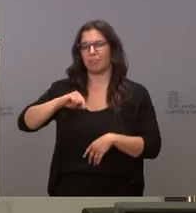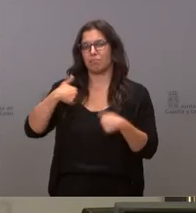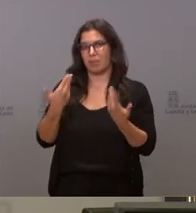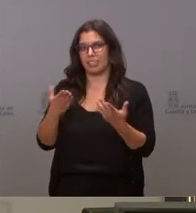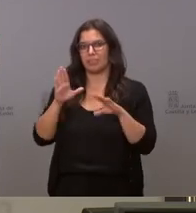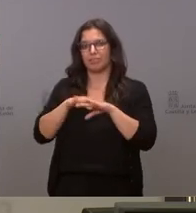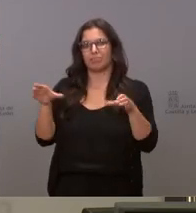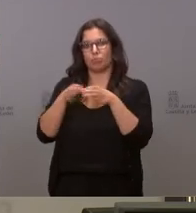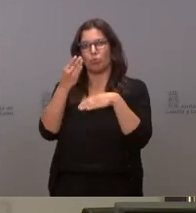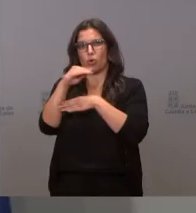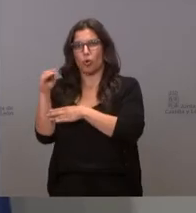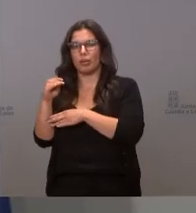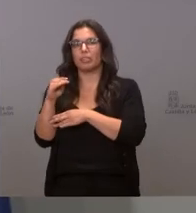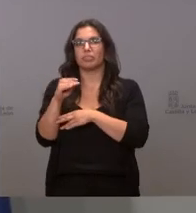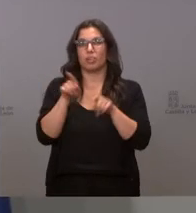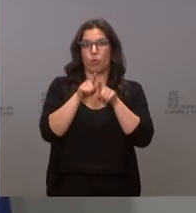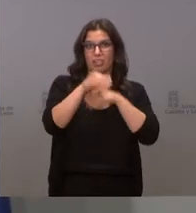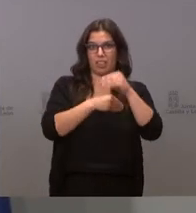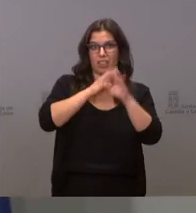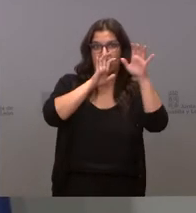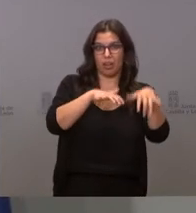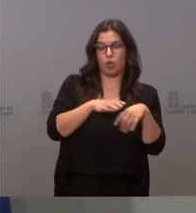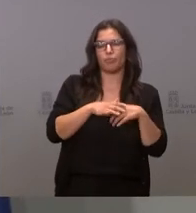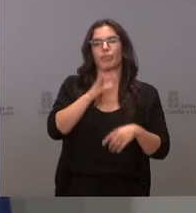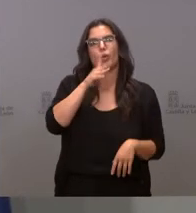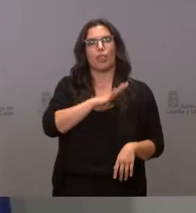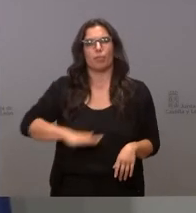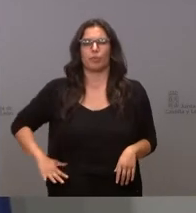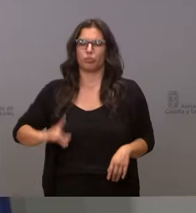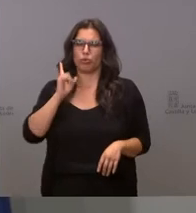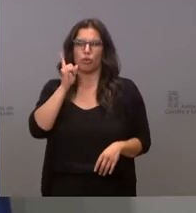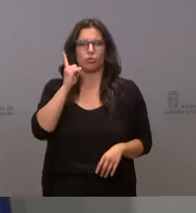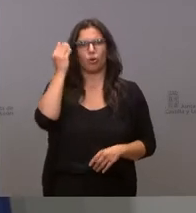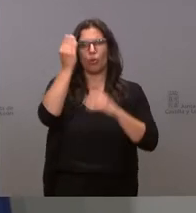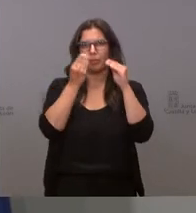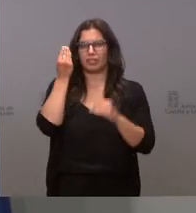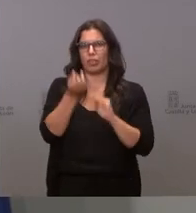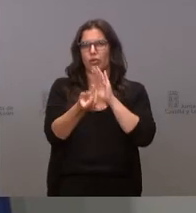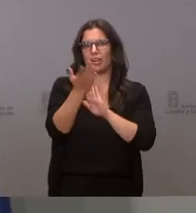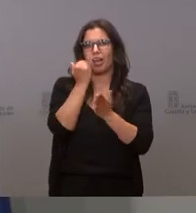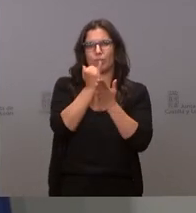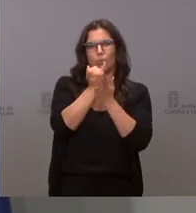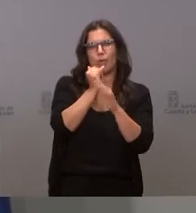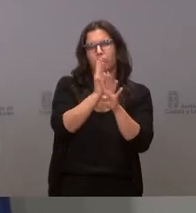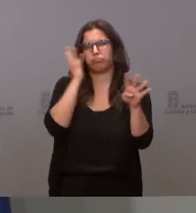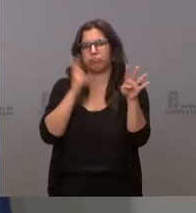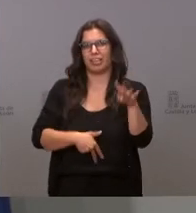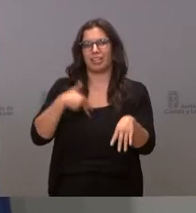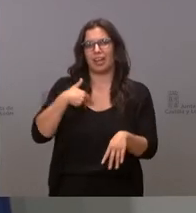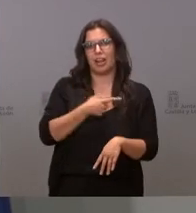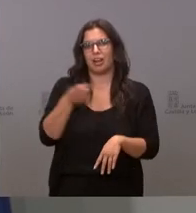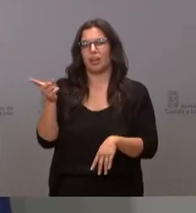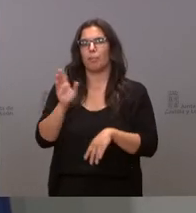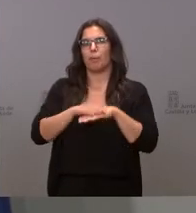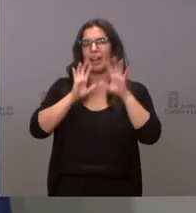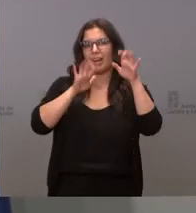provincias podrían ser las siguientes en este momento solo tenemos planteado este cribado masivo en León que es